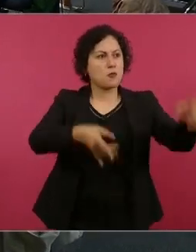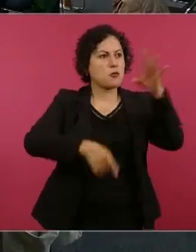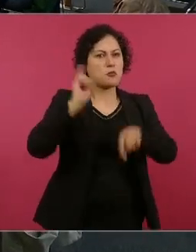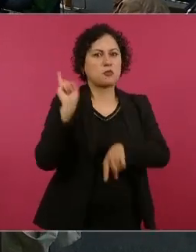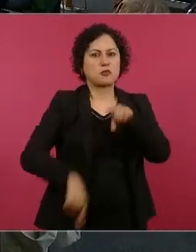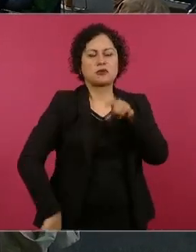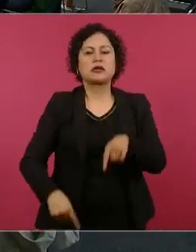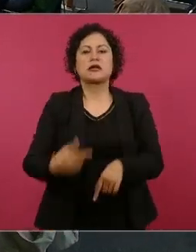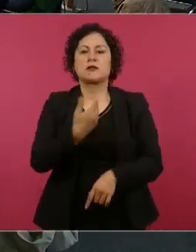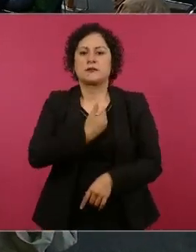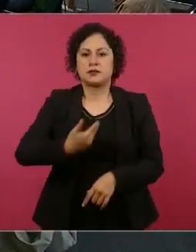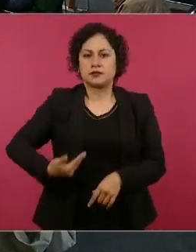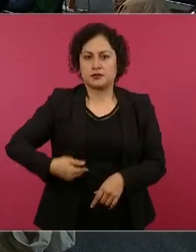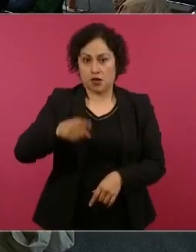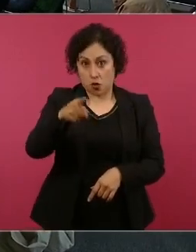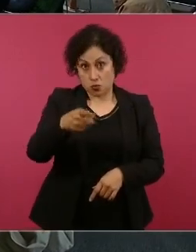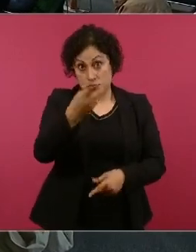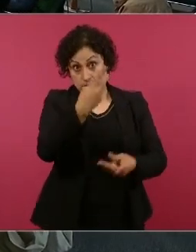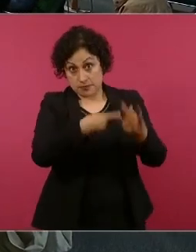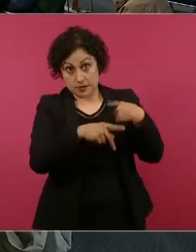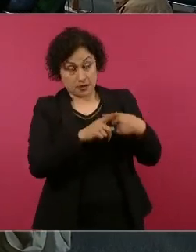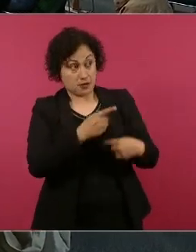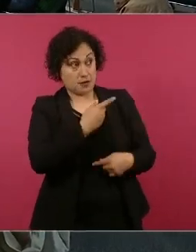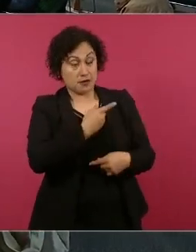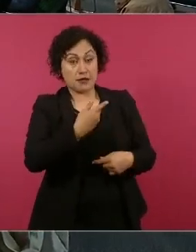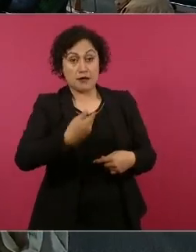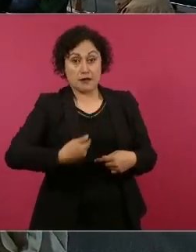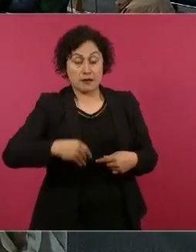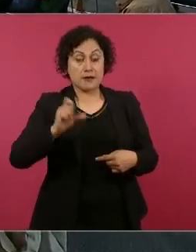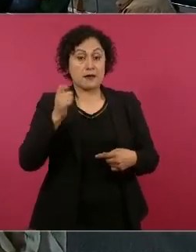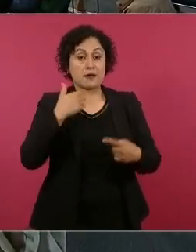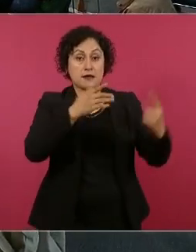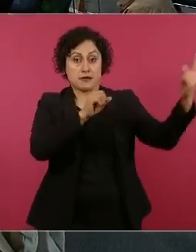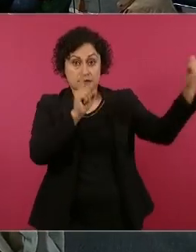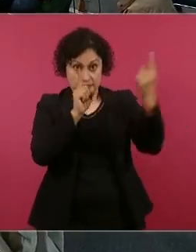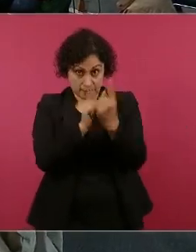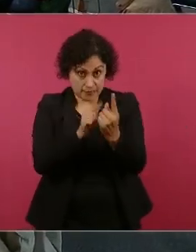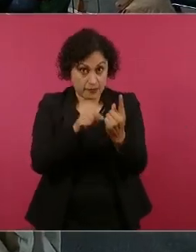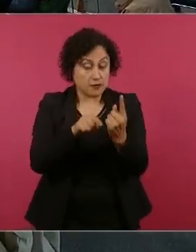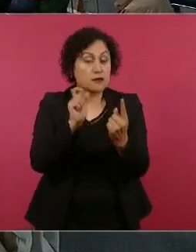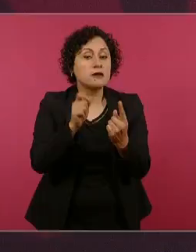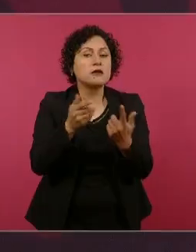eso usted tuvo de frente a la vicepresidenta de Estados Unidos. ¿Podría darnos su versión, señor presidente?